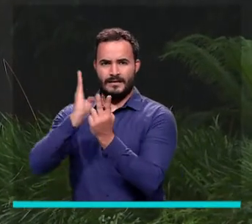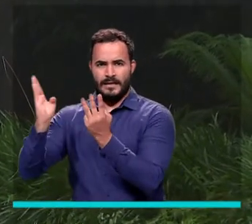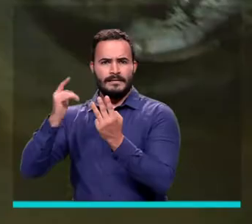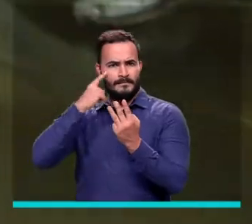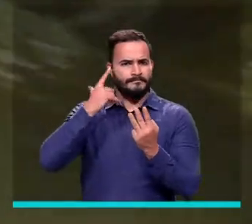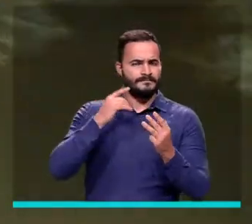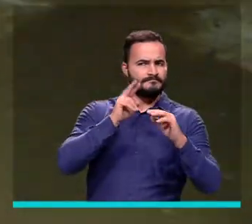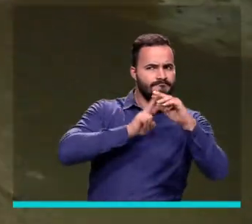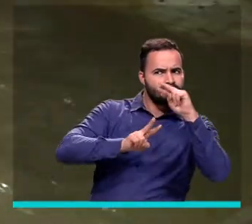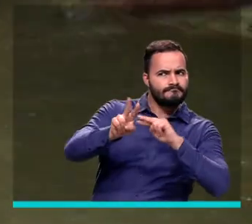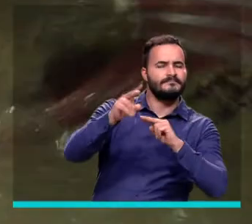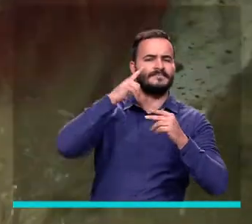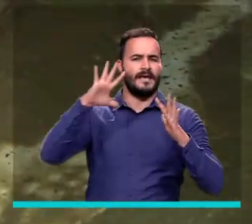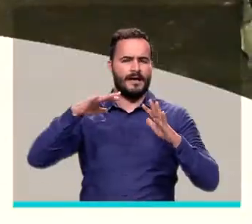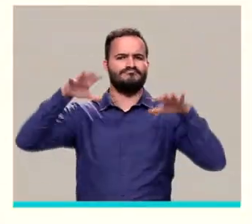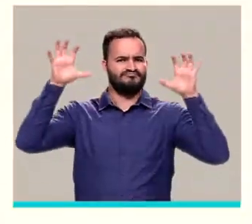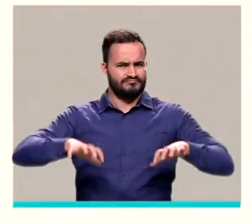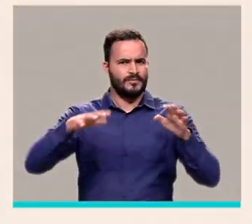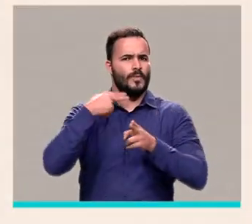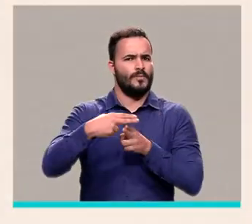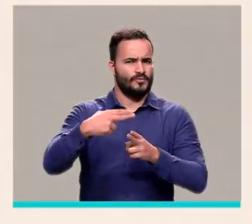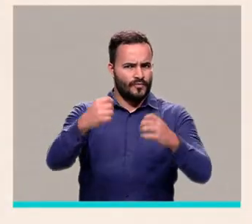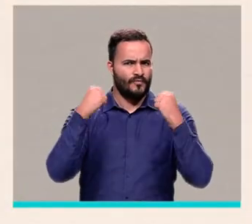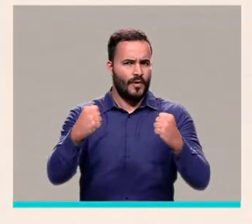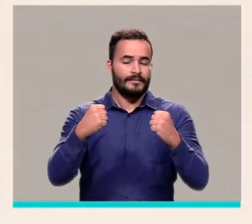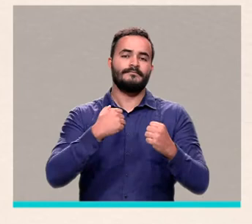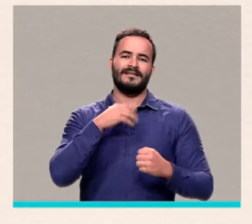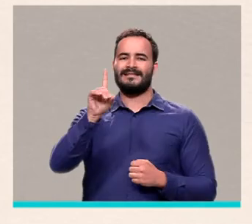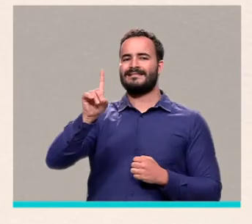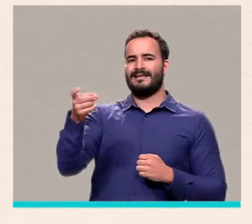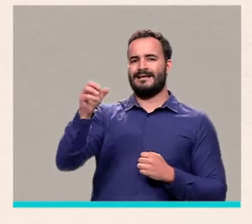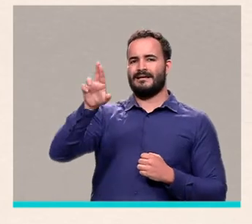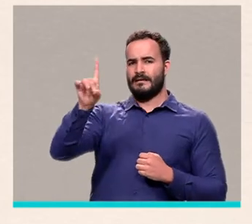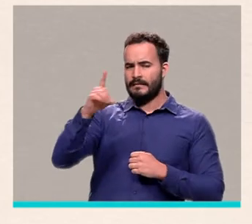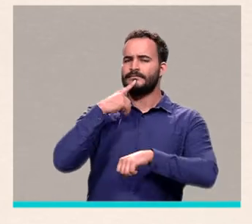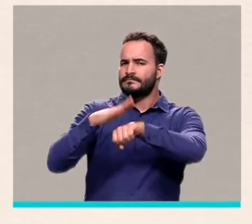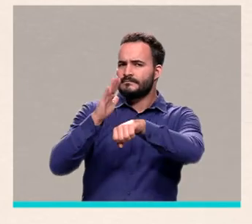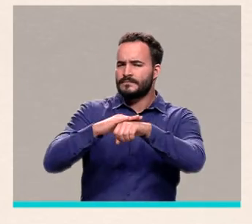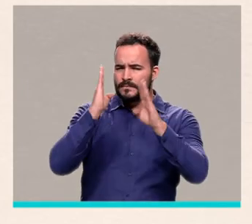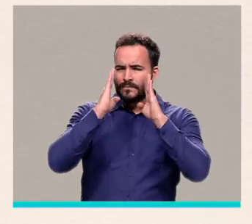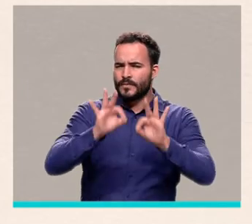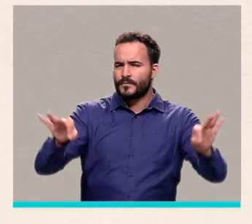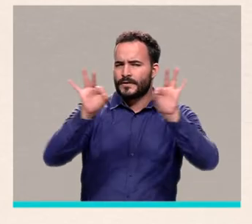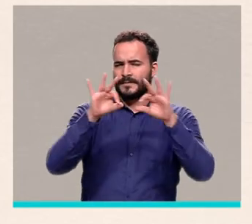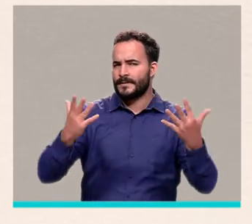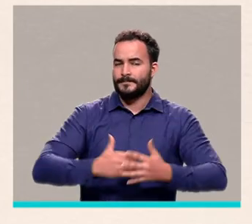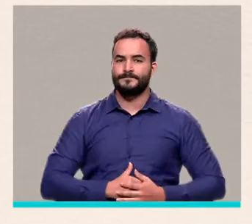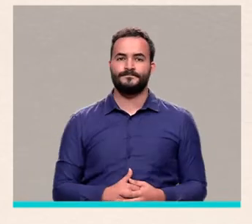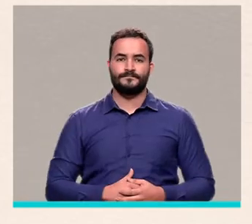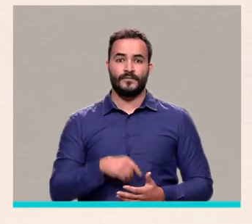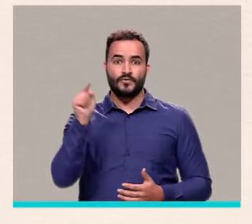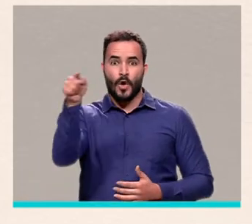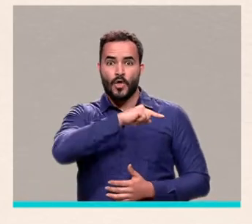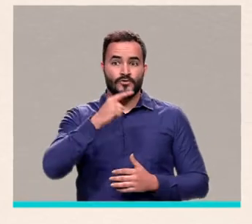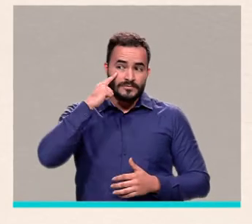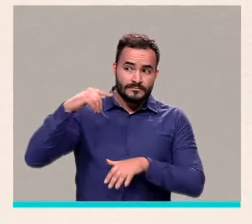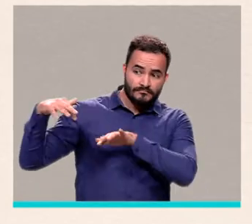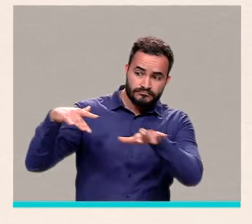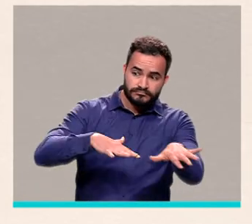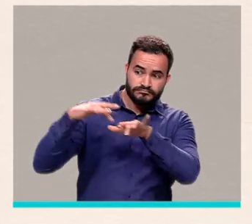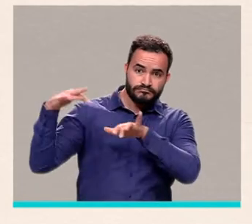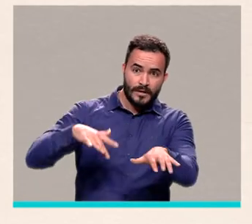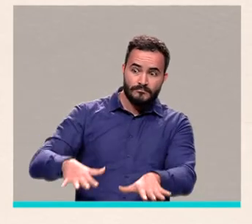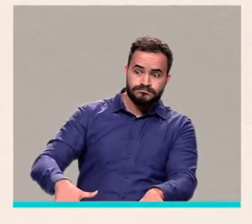incremento de las lluvias. El de Agreda hace un llamado para atender las siguientes recomendaciones. Esté atento al incremento del cauce de las